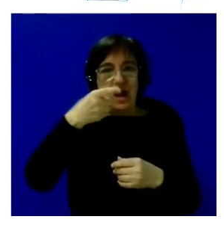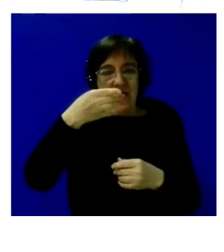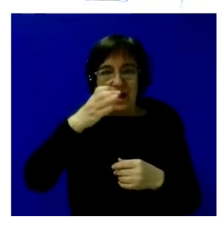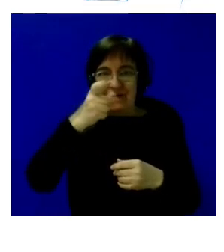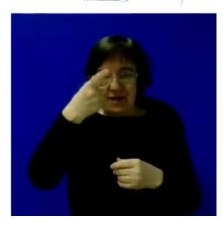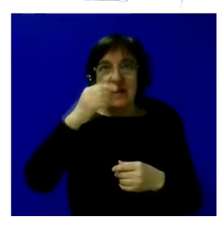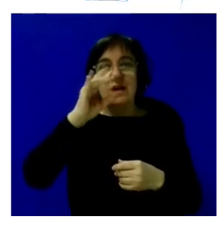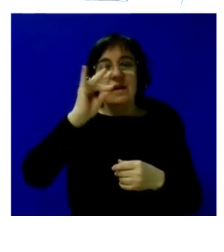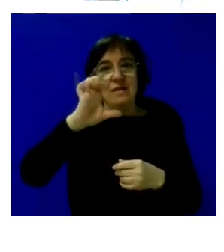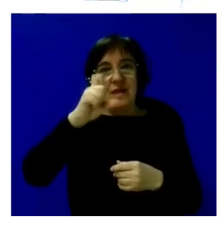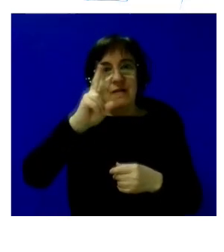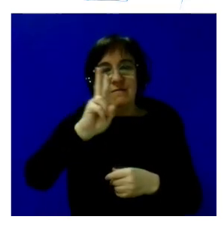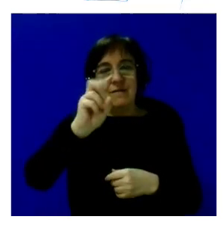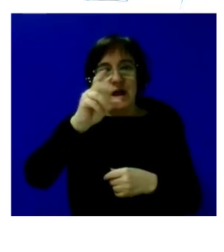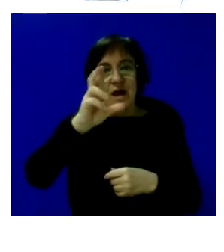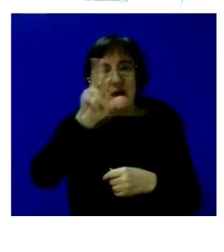Domínguez